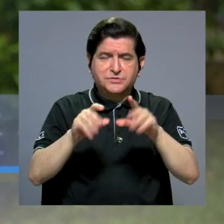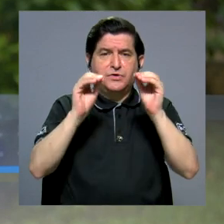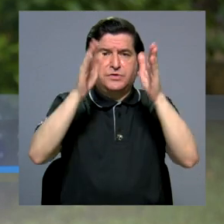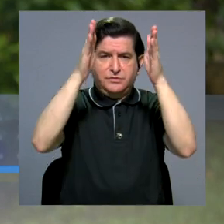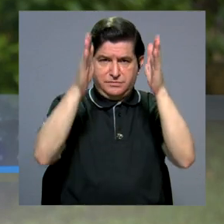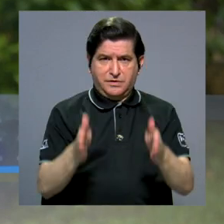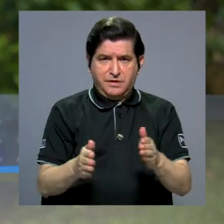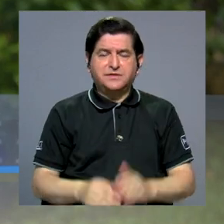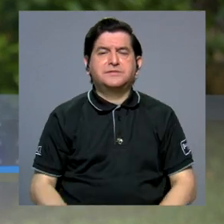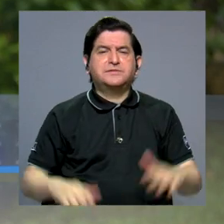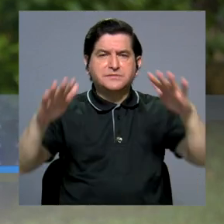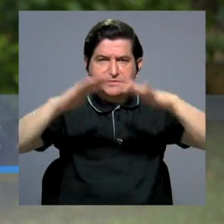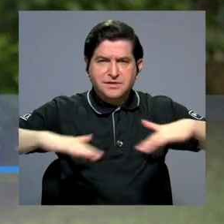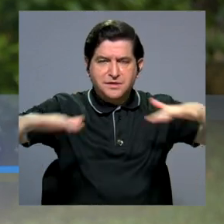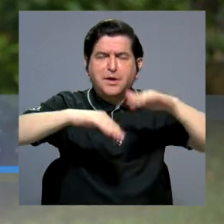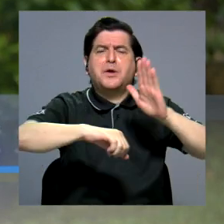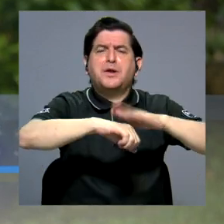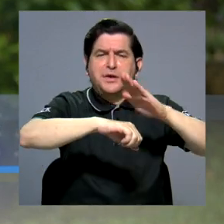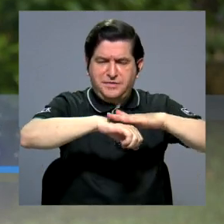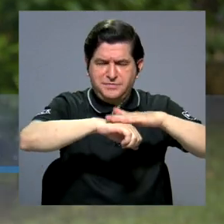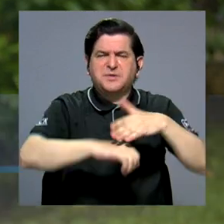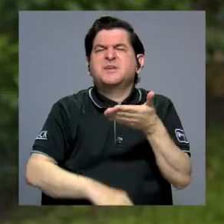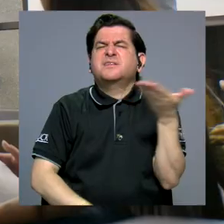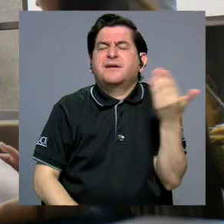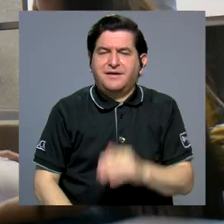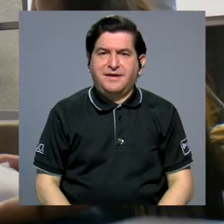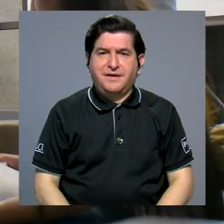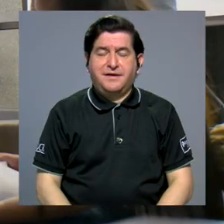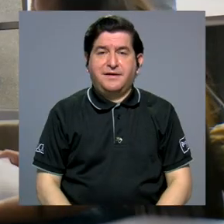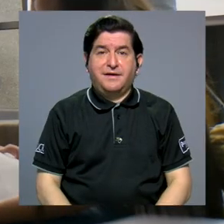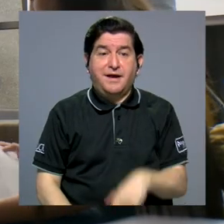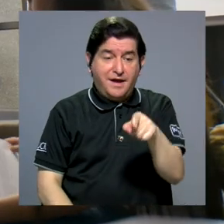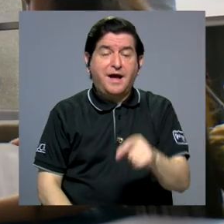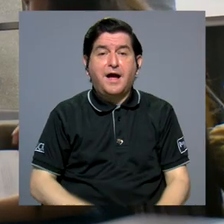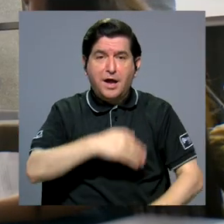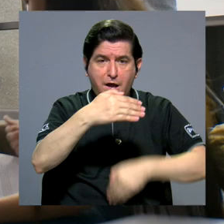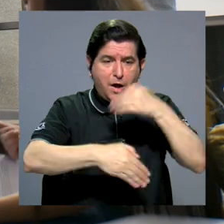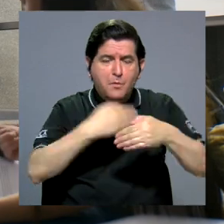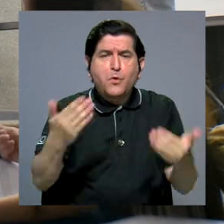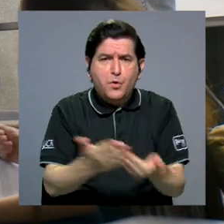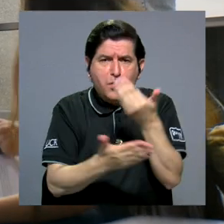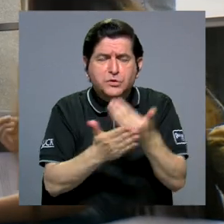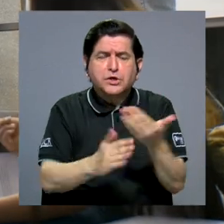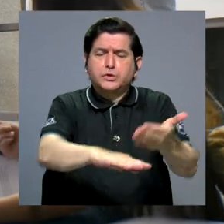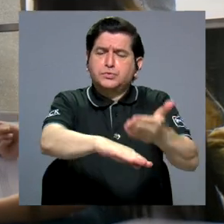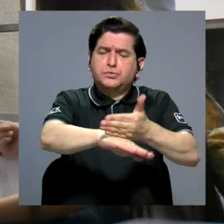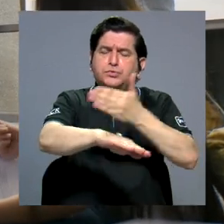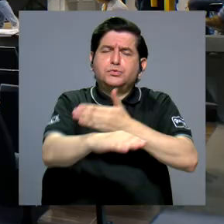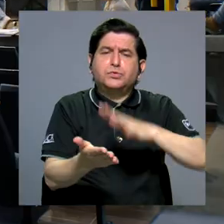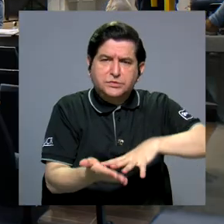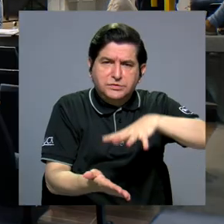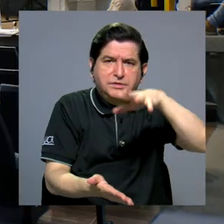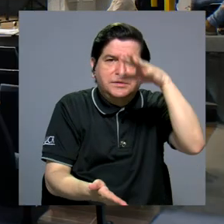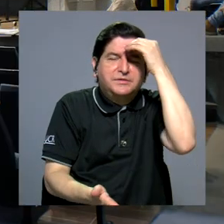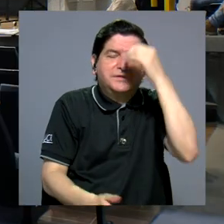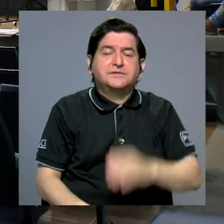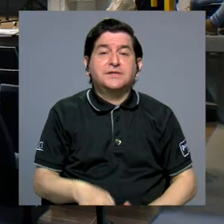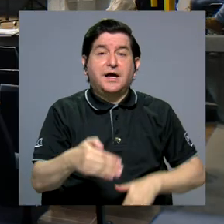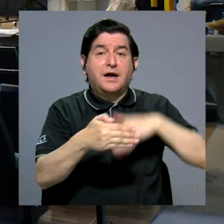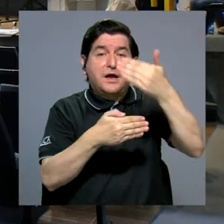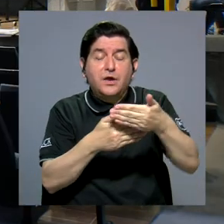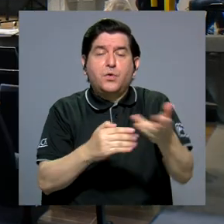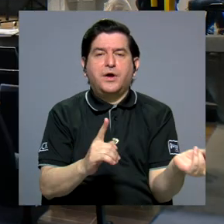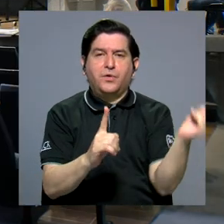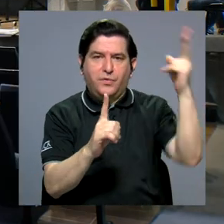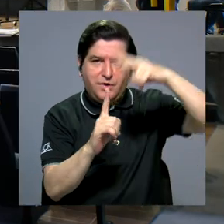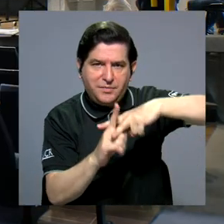docentes en estos espacios les permite justamente generar procesos de actualización, de mejora, de aprendizaje, que luego